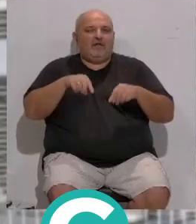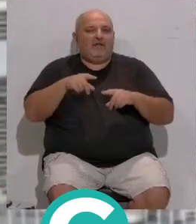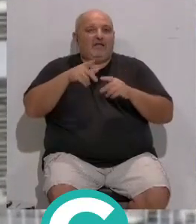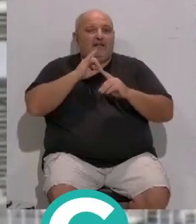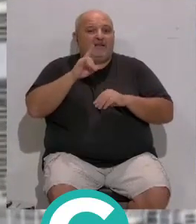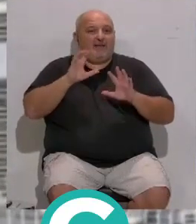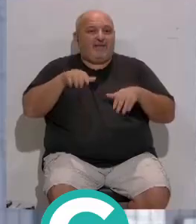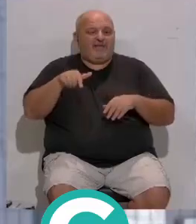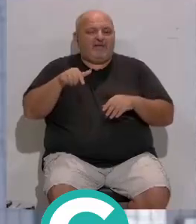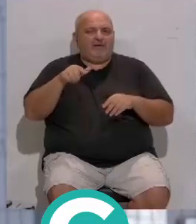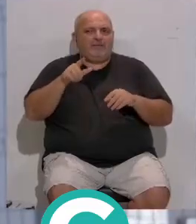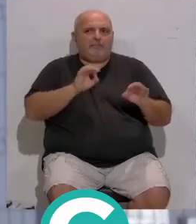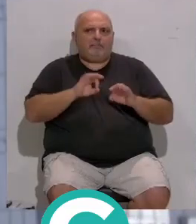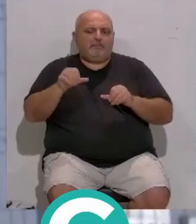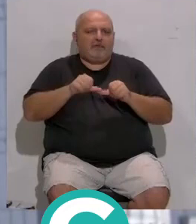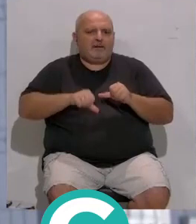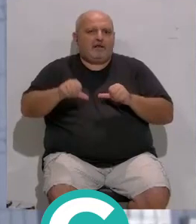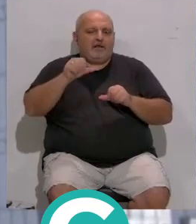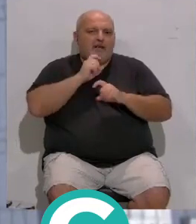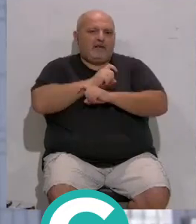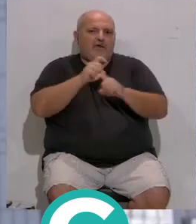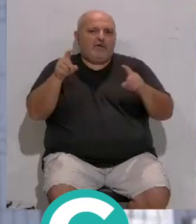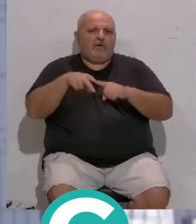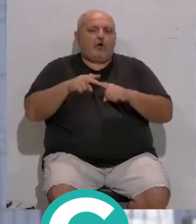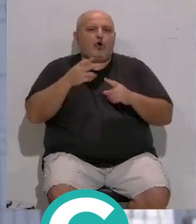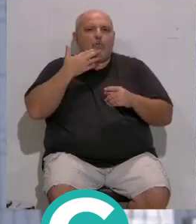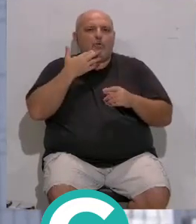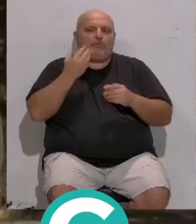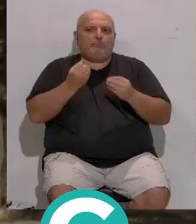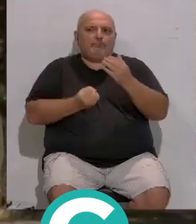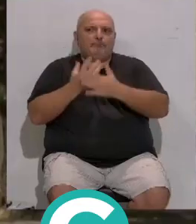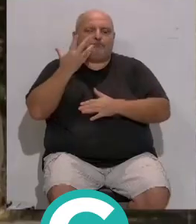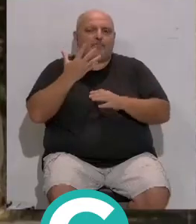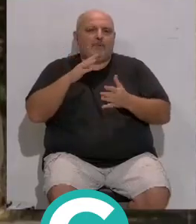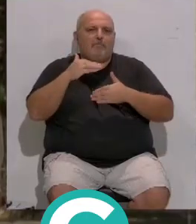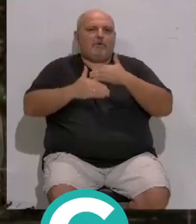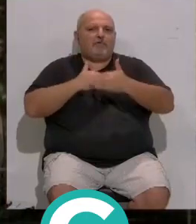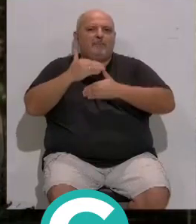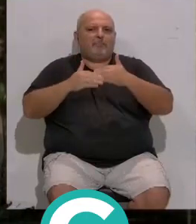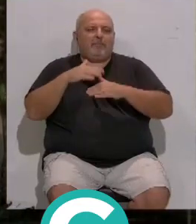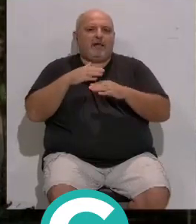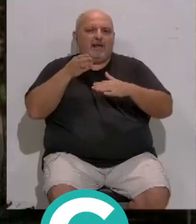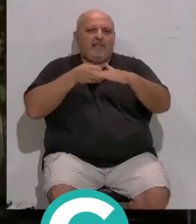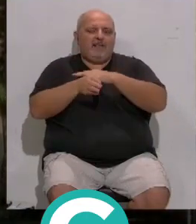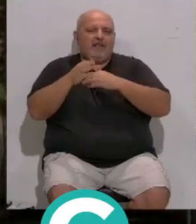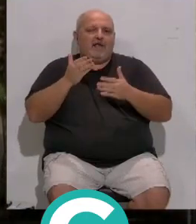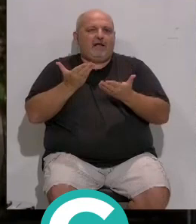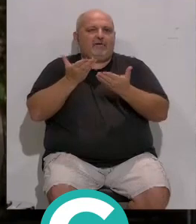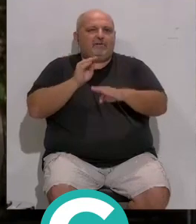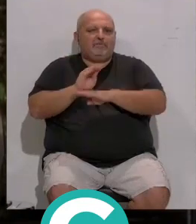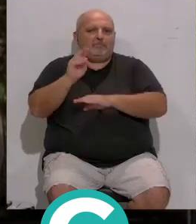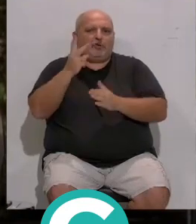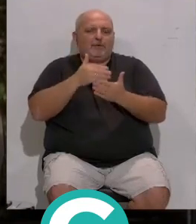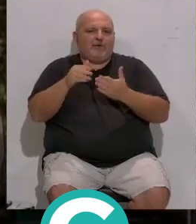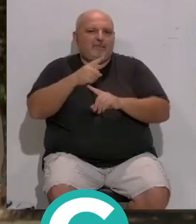Eléctrica se tiene previsto anunciar en estos talleres... ...cómo se va a llevar a cabo el procedimiento... ...para acceder a las ayudas de dos